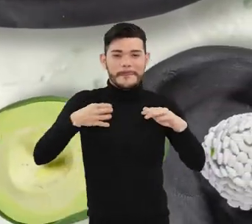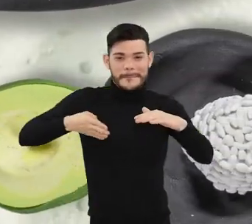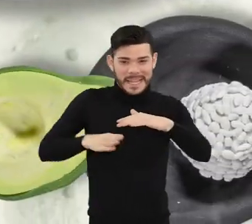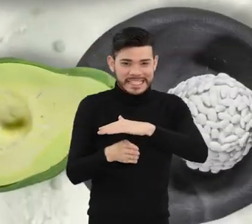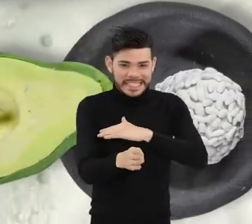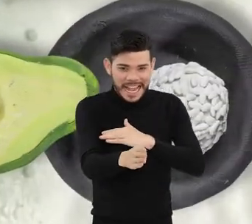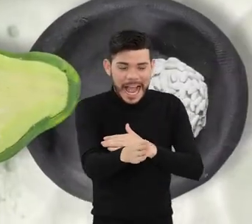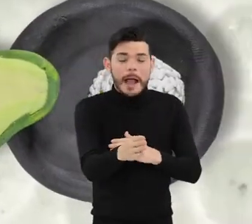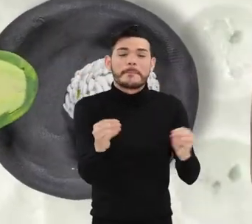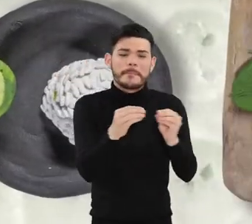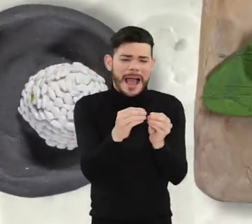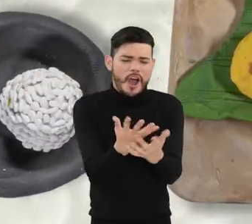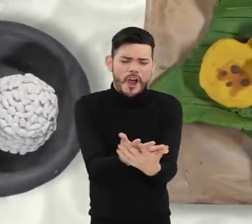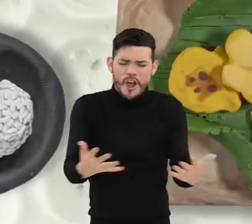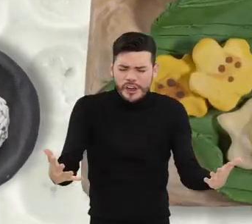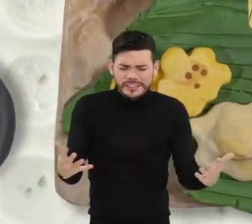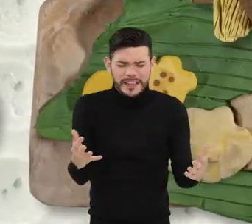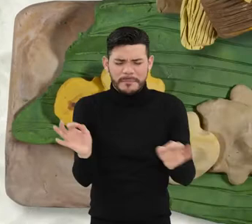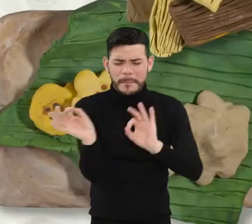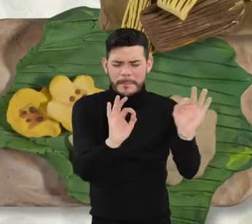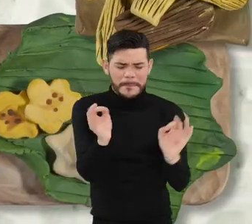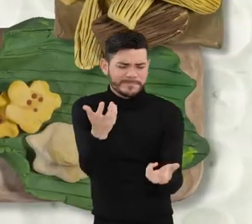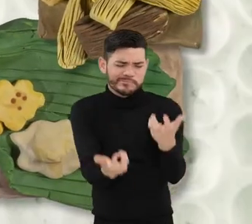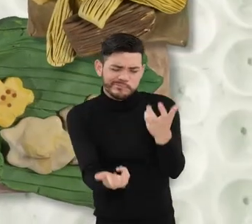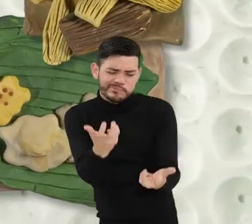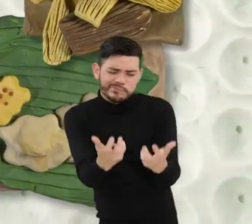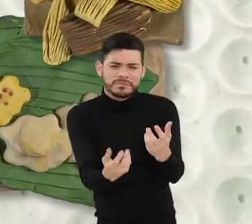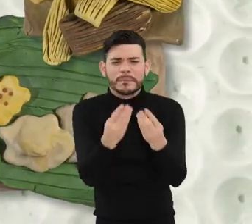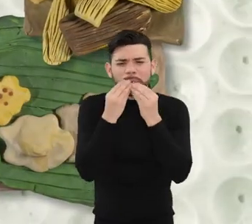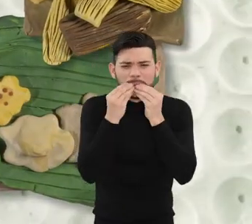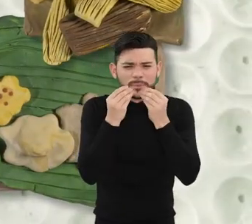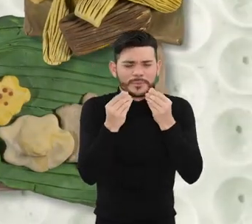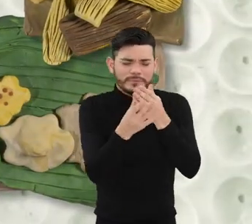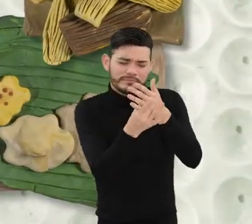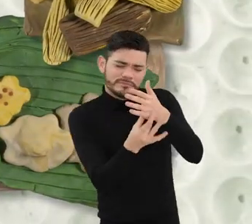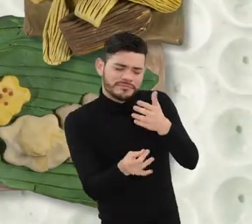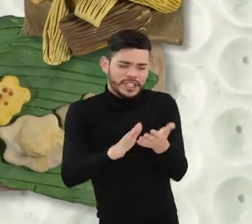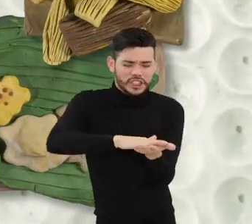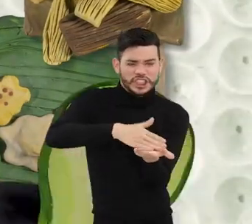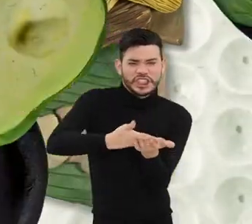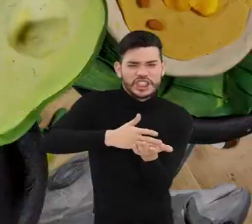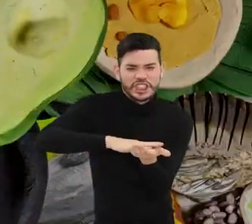y productos cultivados en las riberas, como sudados, fritos y asados.